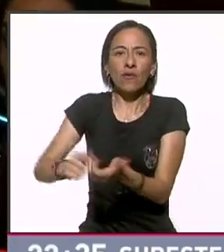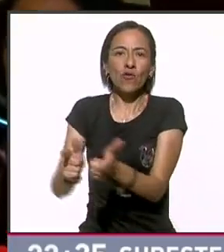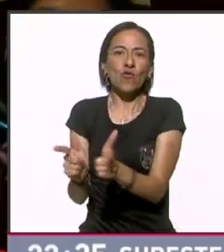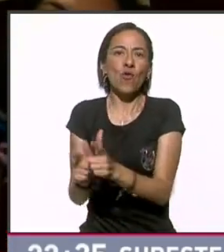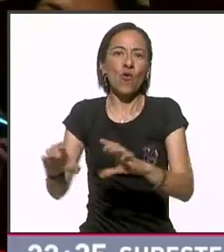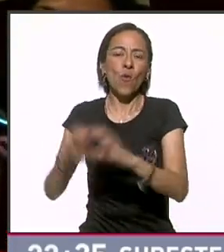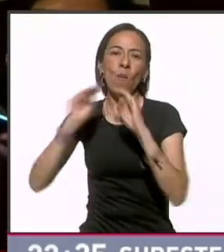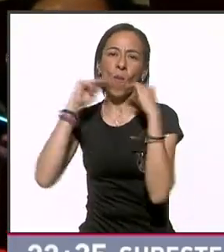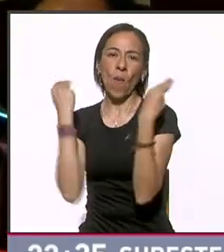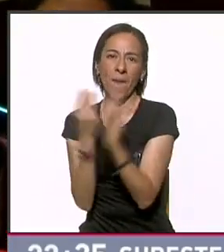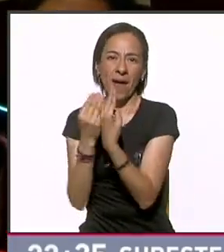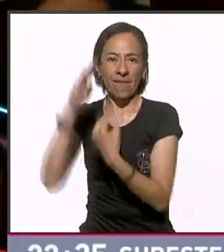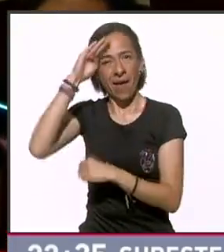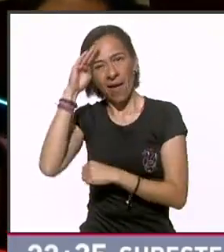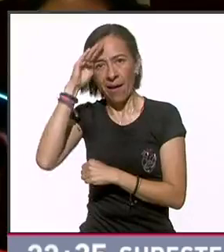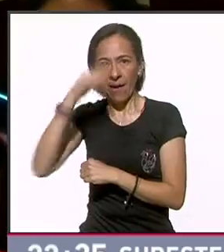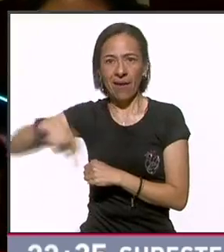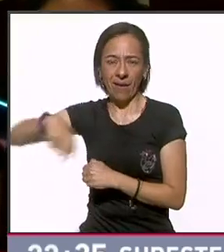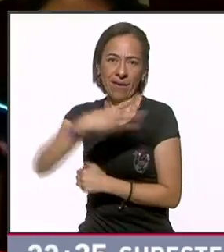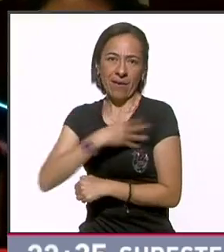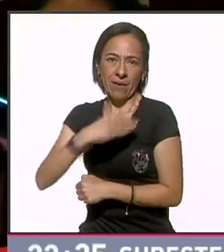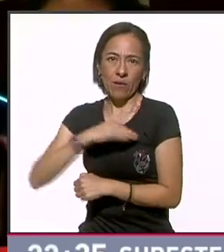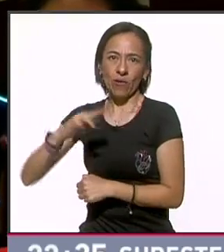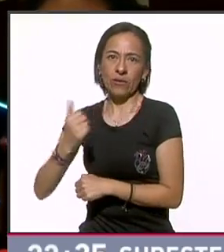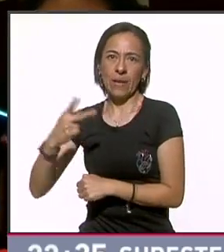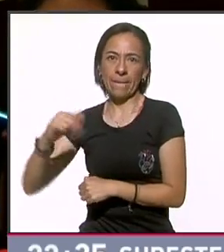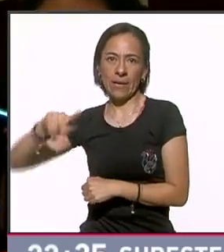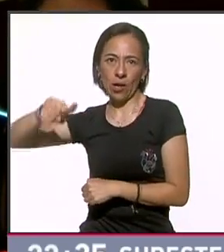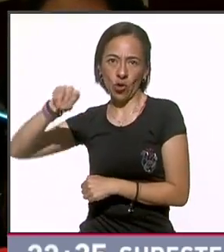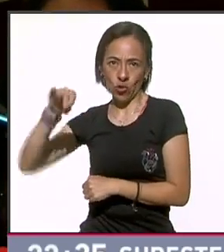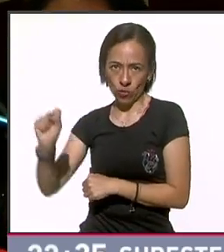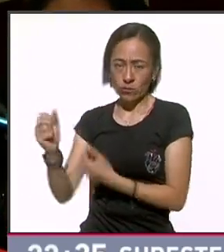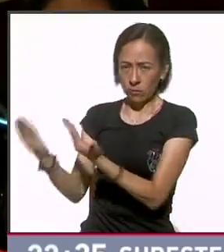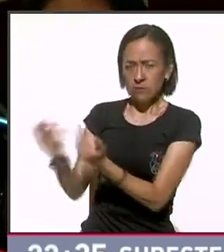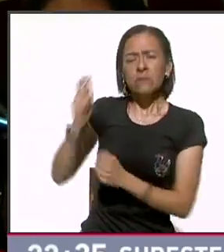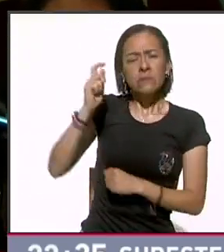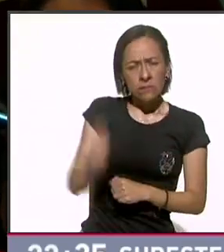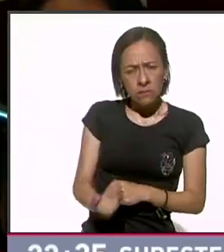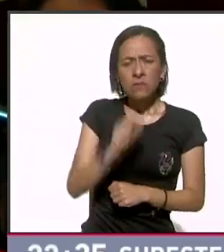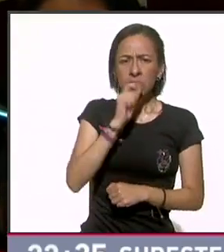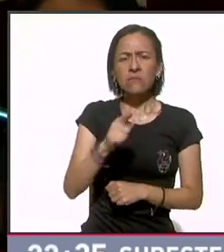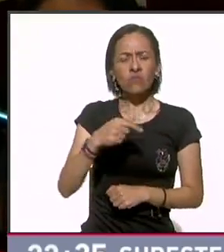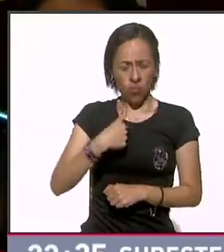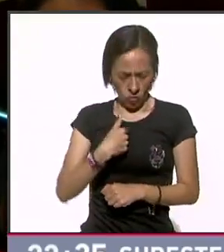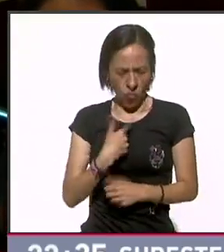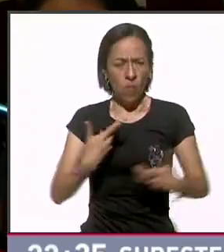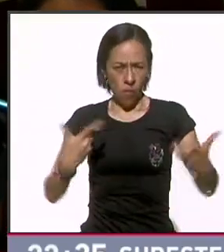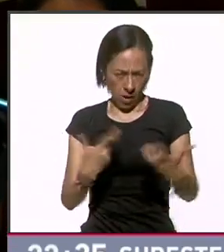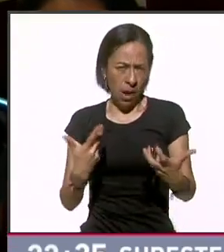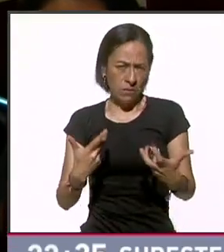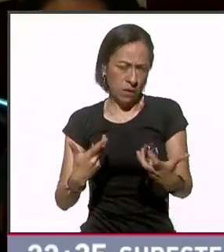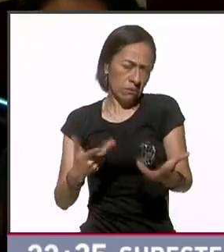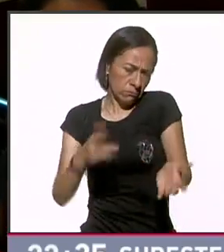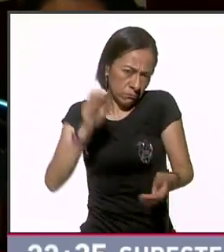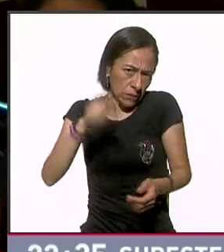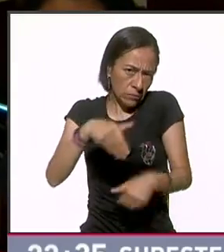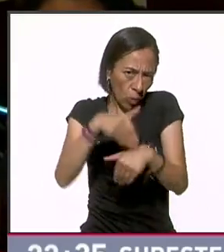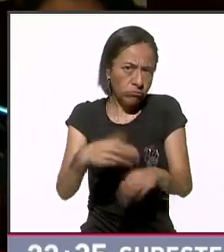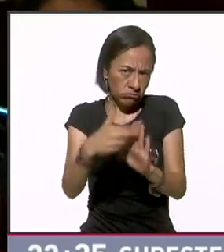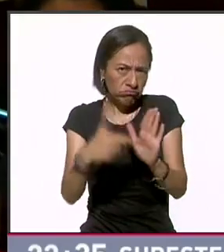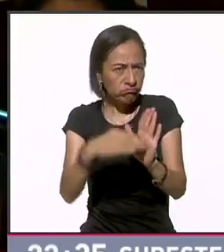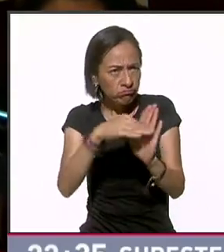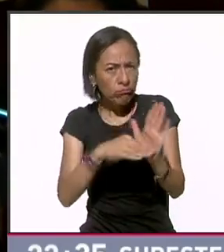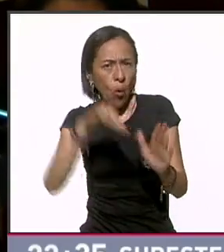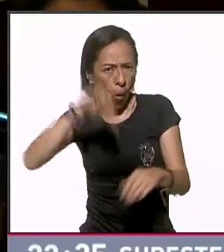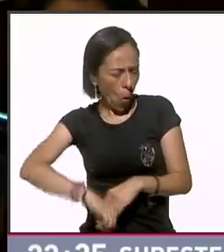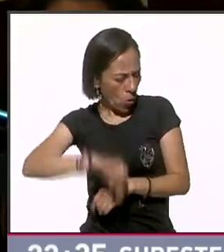Haremos un planteamiento por las vías diplomáticas adecuadas. Entonces, preguntando eso, hoy mismo lo vamos a hacer, pidiendo que se nos informe,